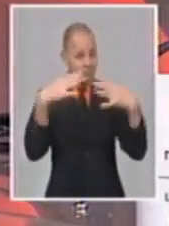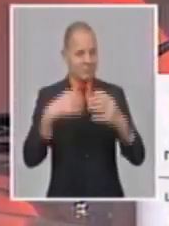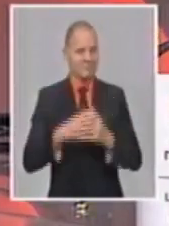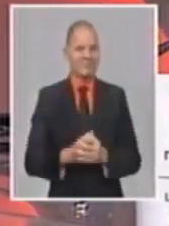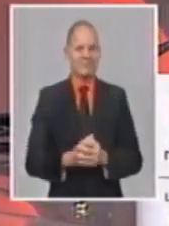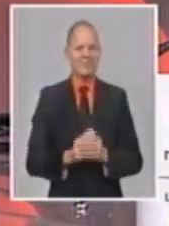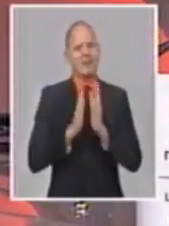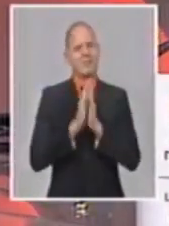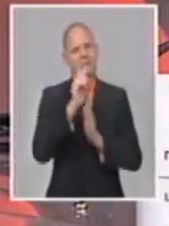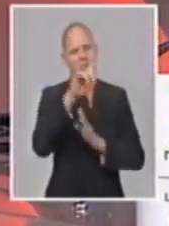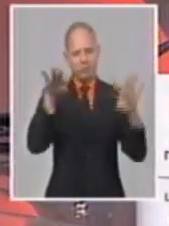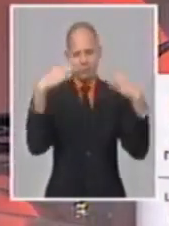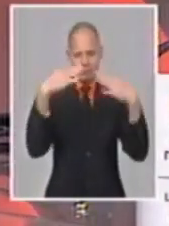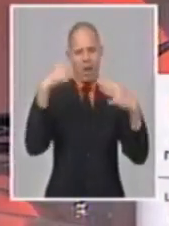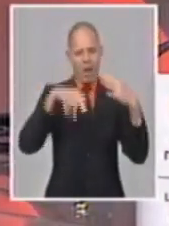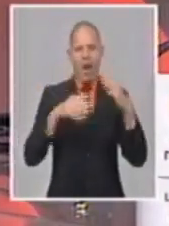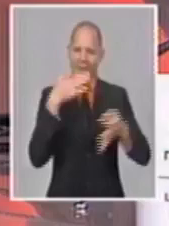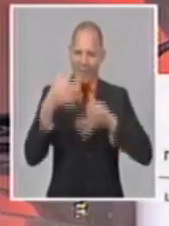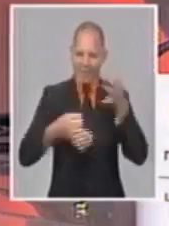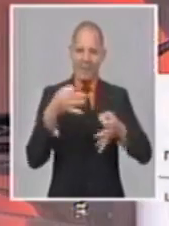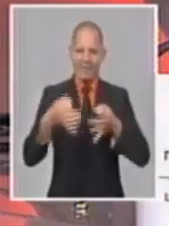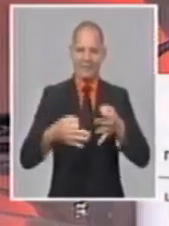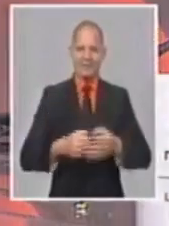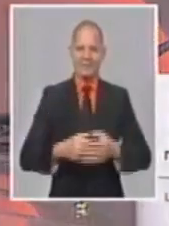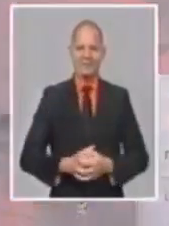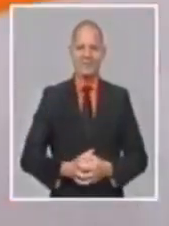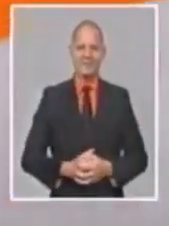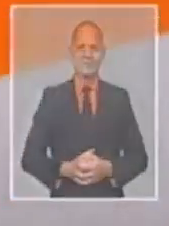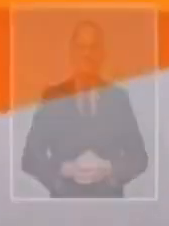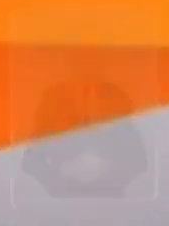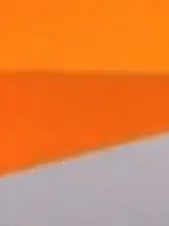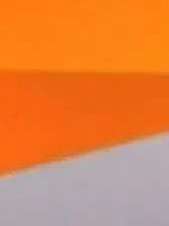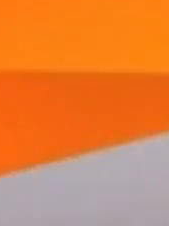nuestro pueblo. Así que los invito a que nos acompañen en nuestra emisión de hoy.